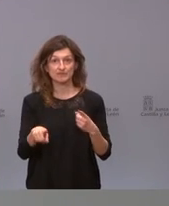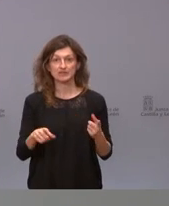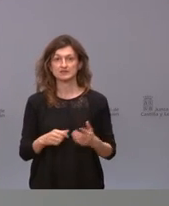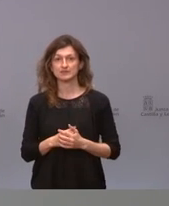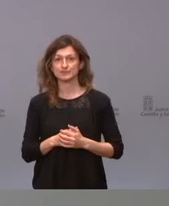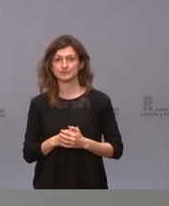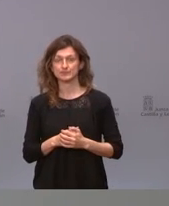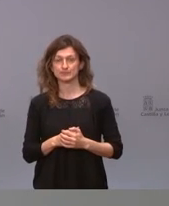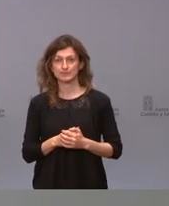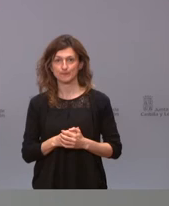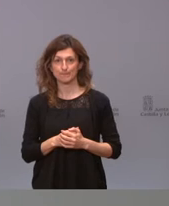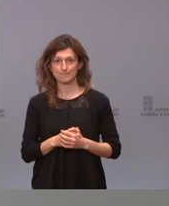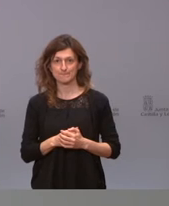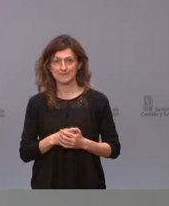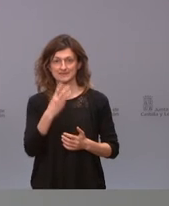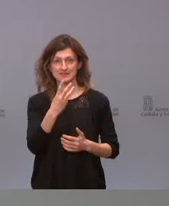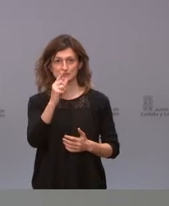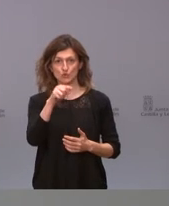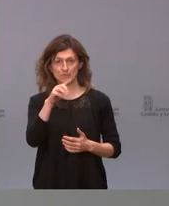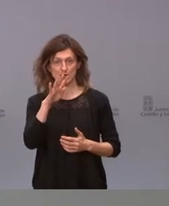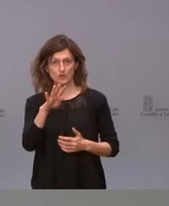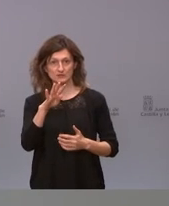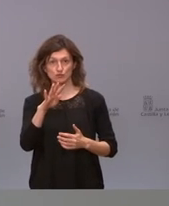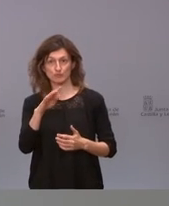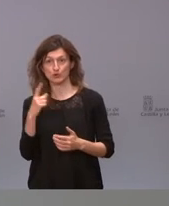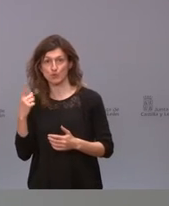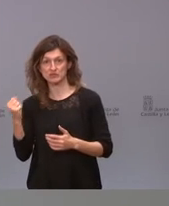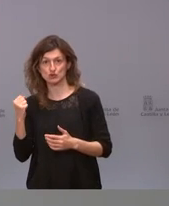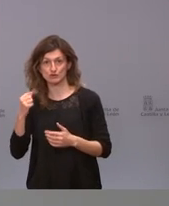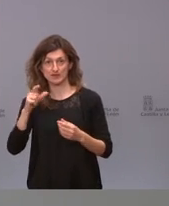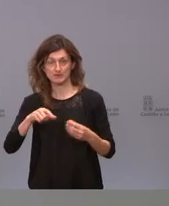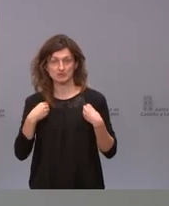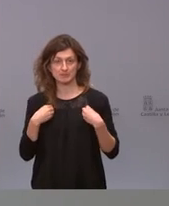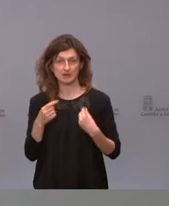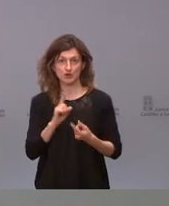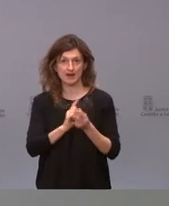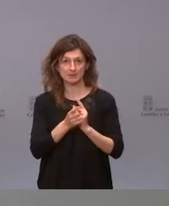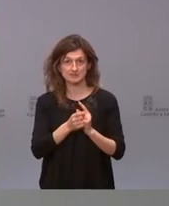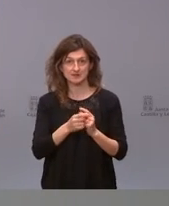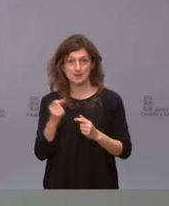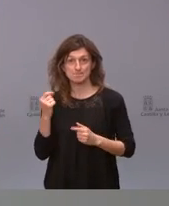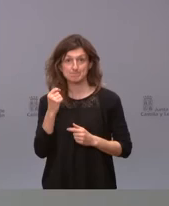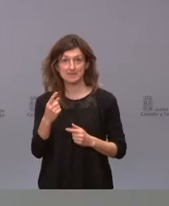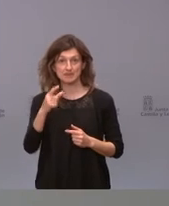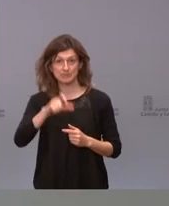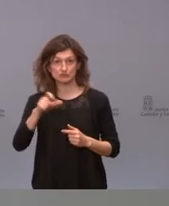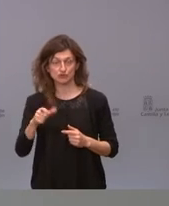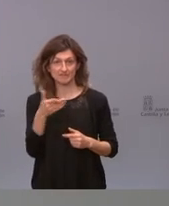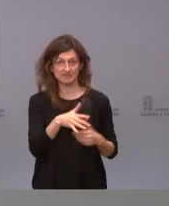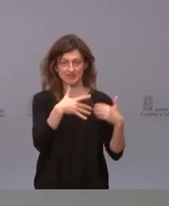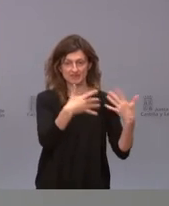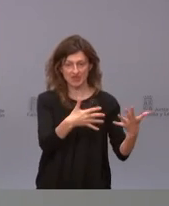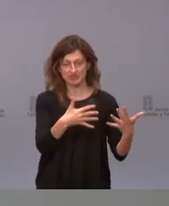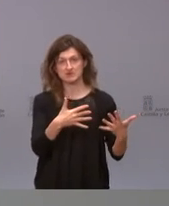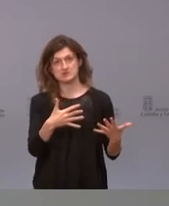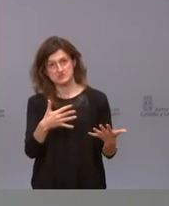que es 3,4 por millón de habitantes que nos dijeran no es que de cada mil personas fallecen 10 pues